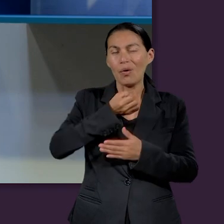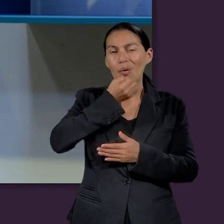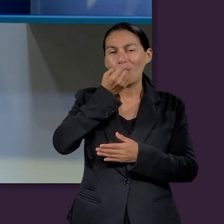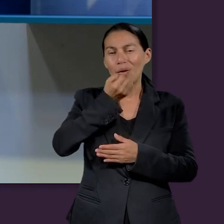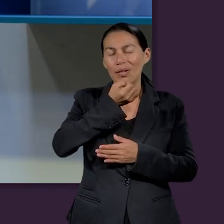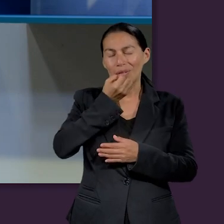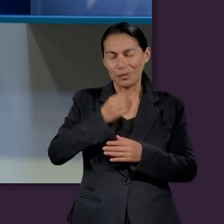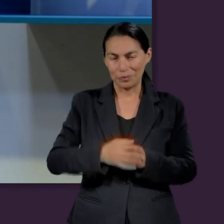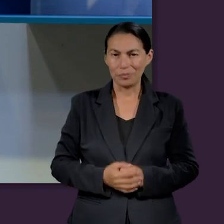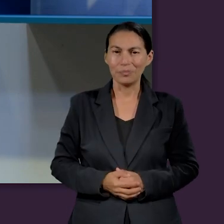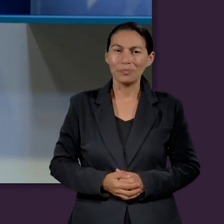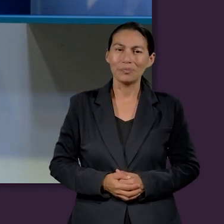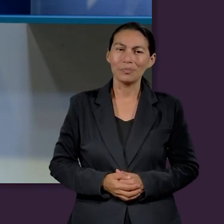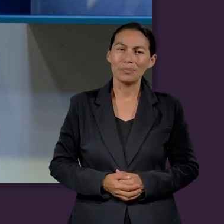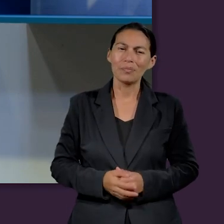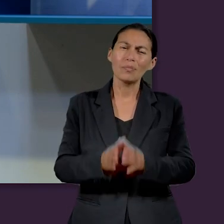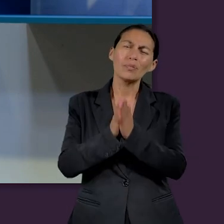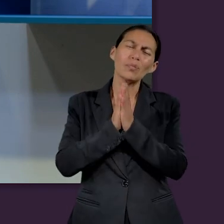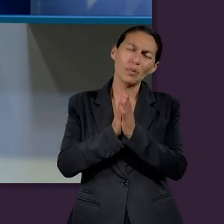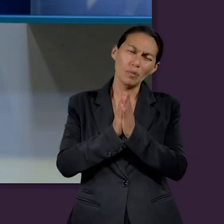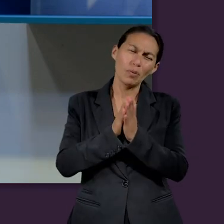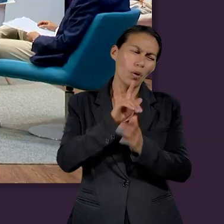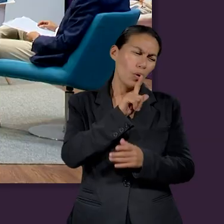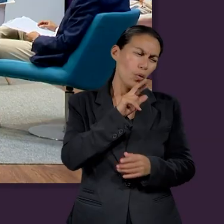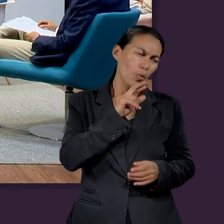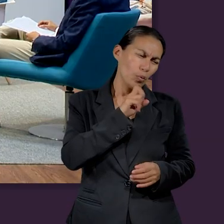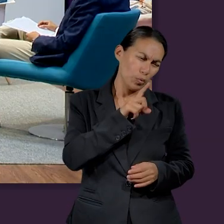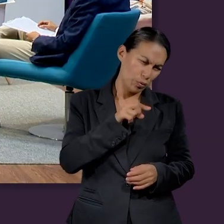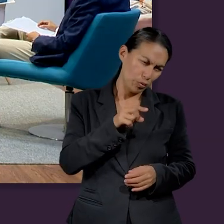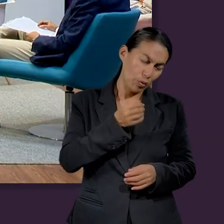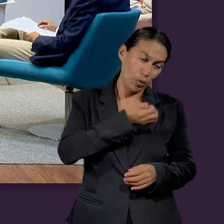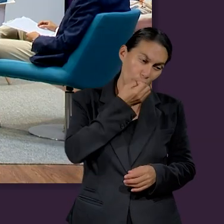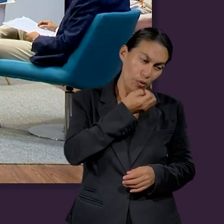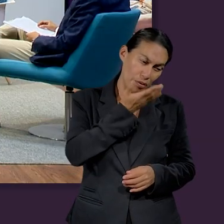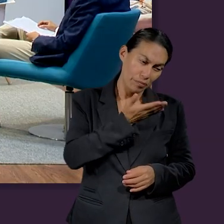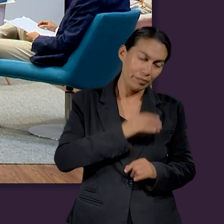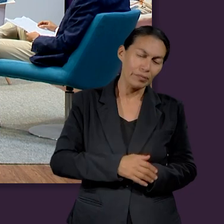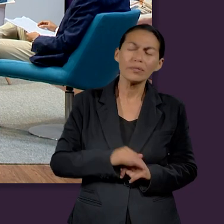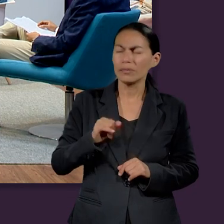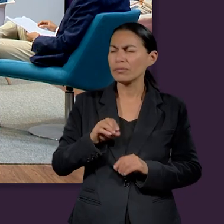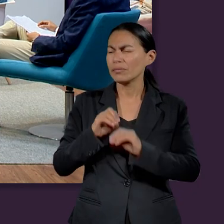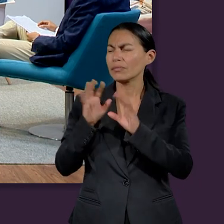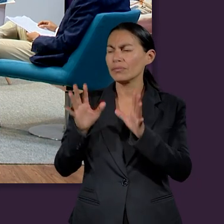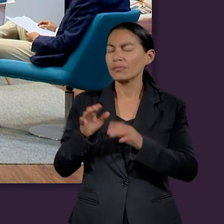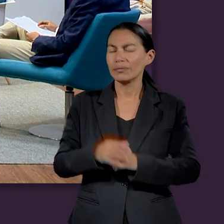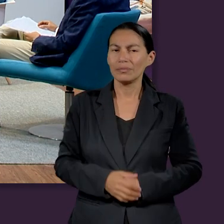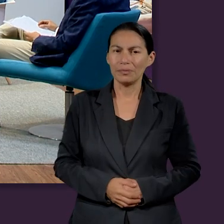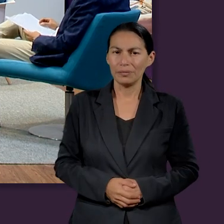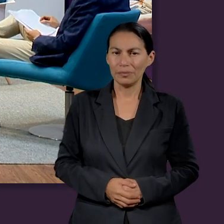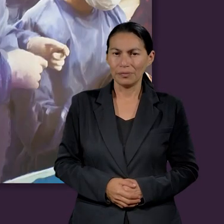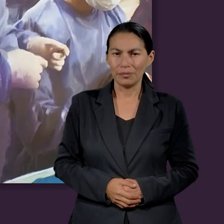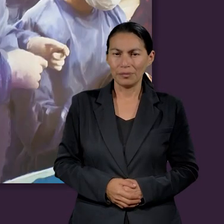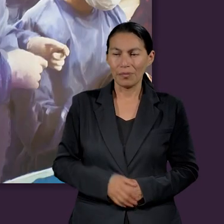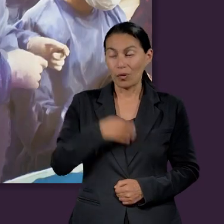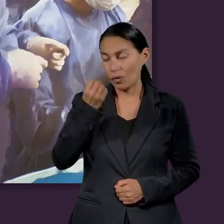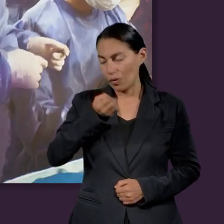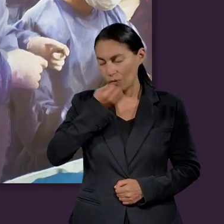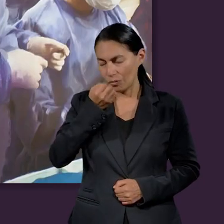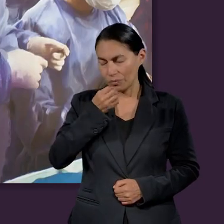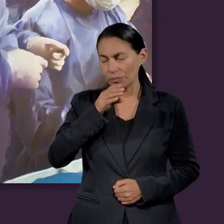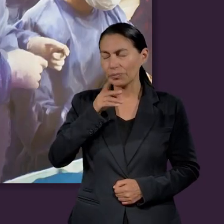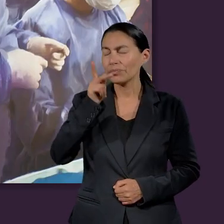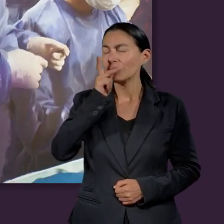con una oración. Y voy a pedirle a Luz si nos diriges en esta oración. Claro que sí. Oremos.